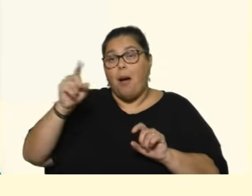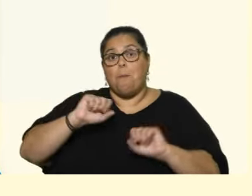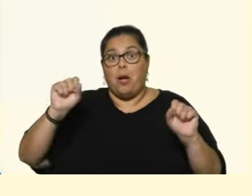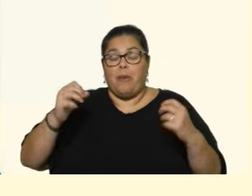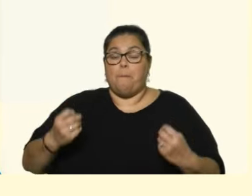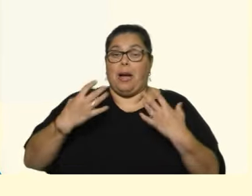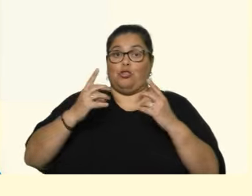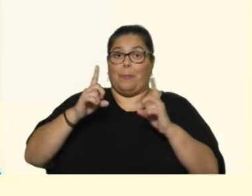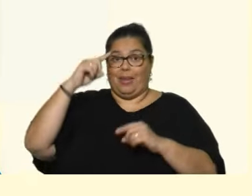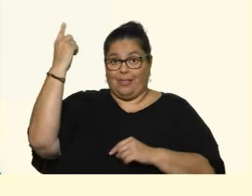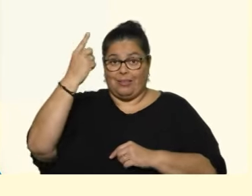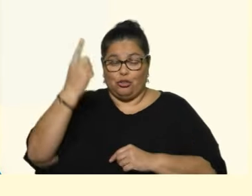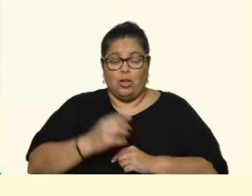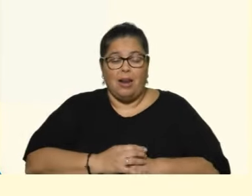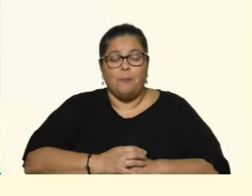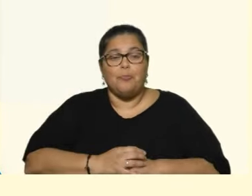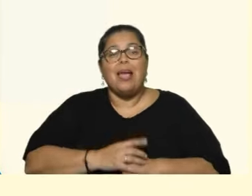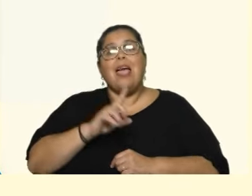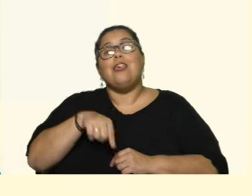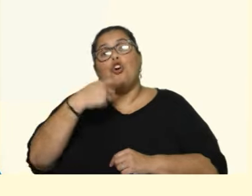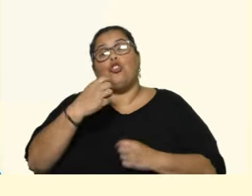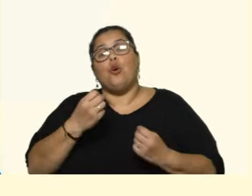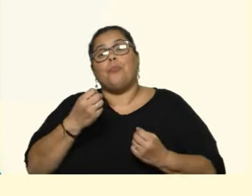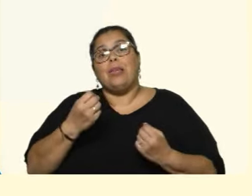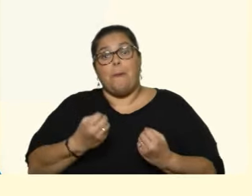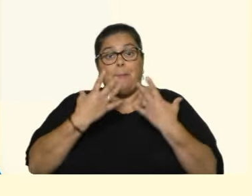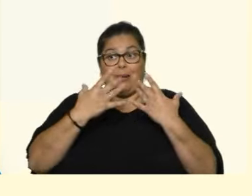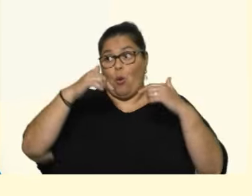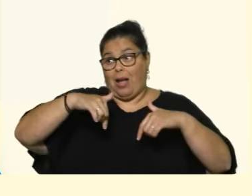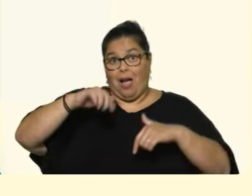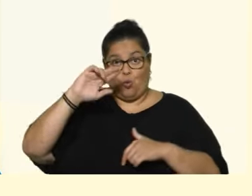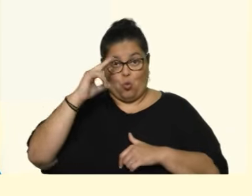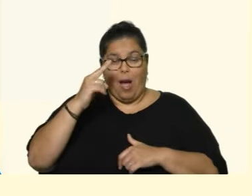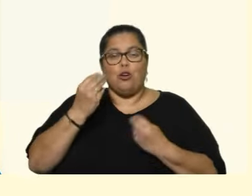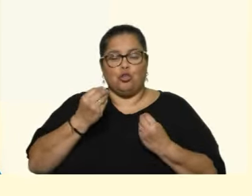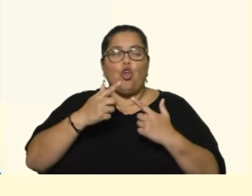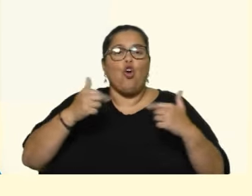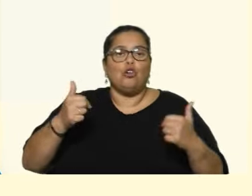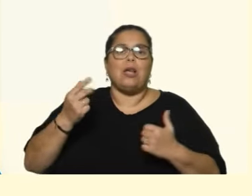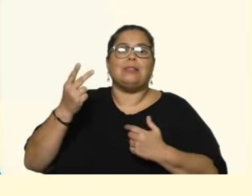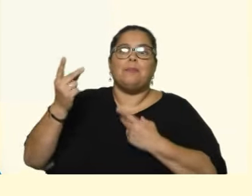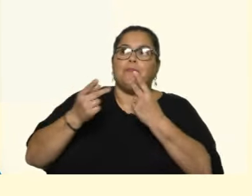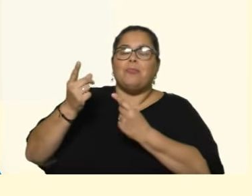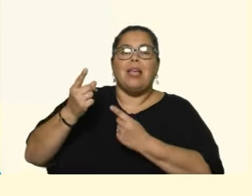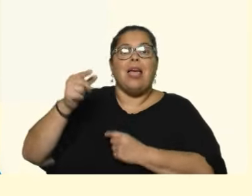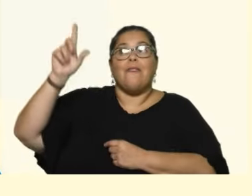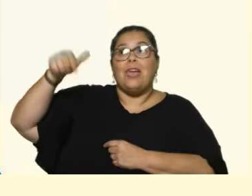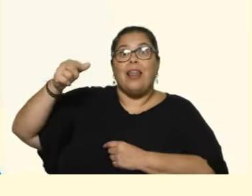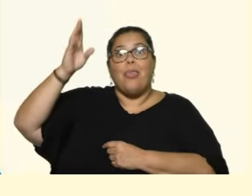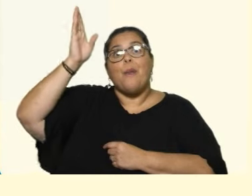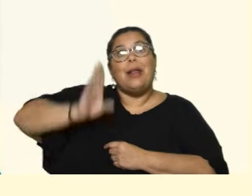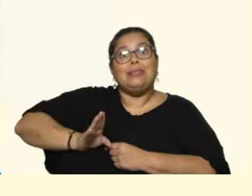directo en el mercado local, productos que consumimos mucho, de origen brasileño. Si hay menos ofertas,